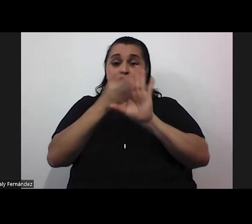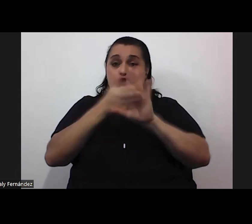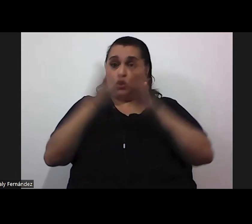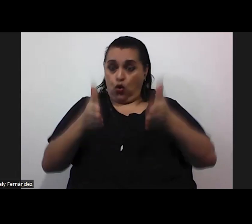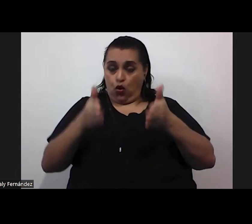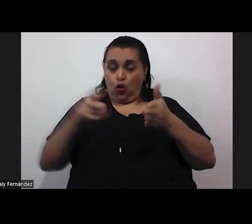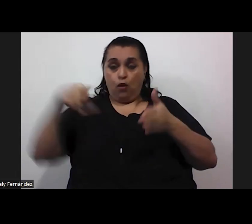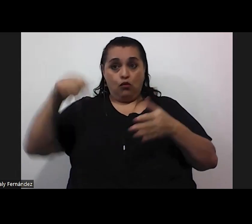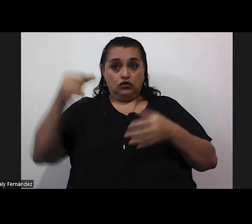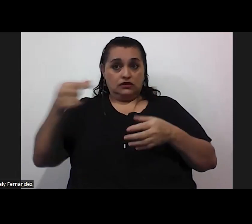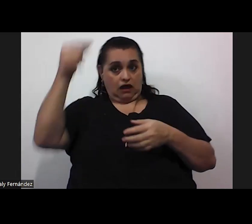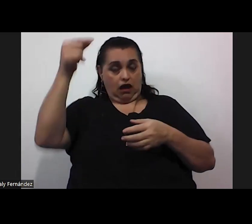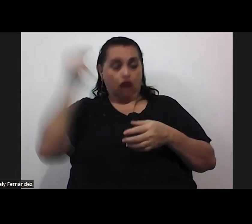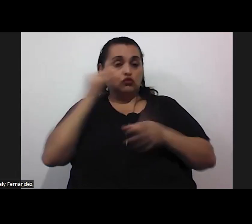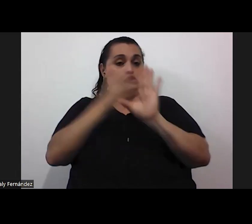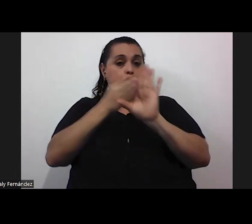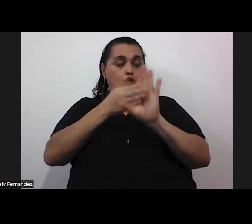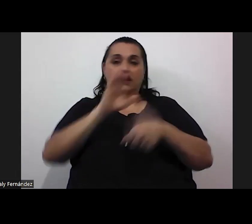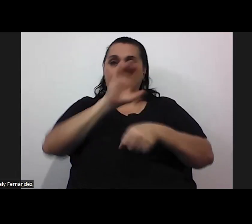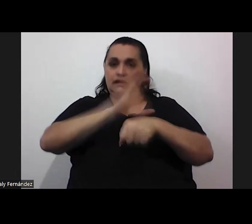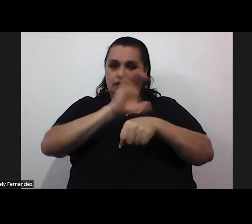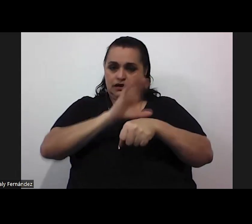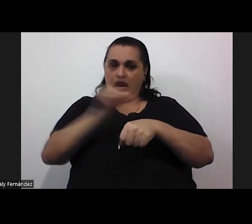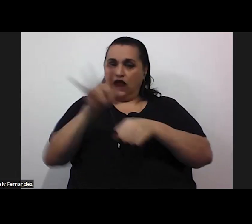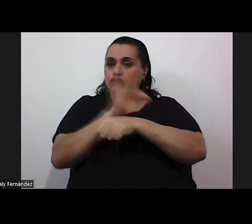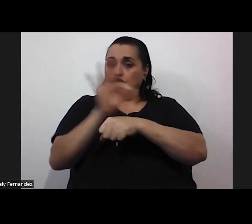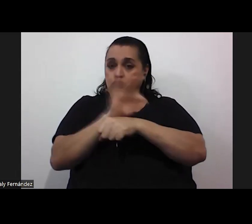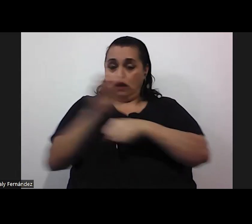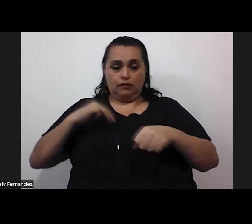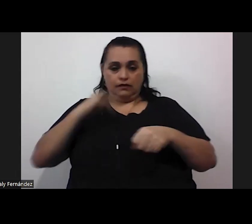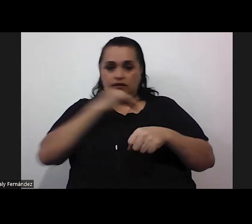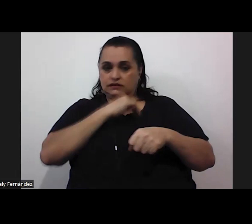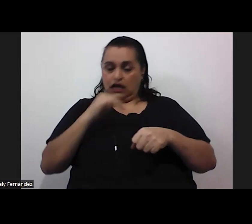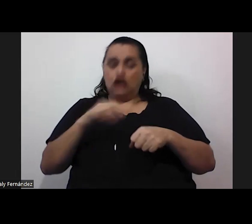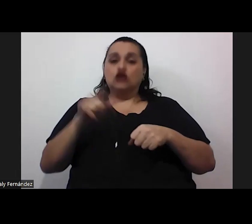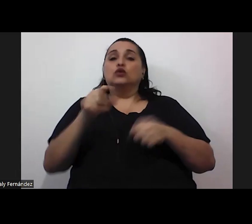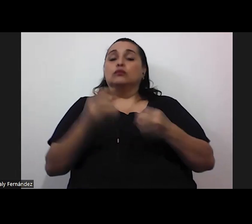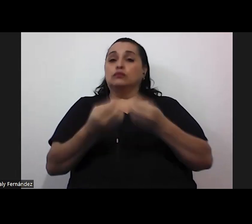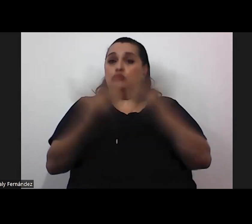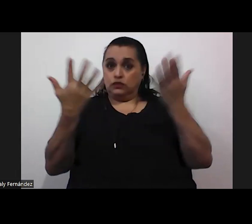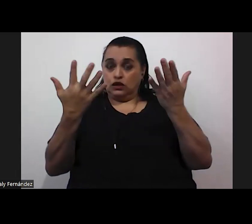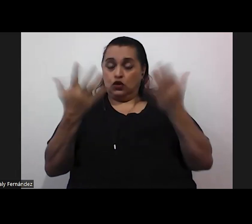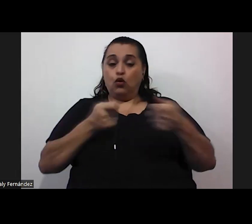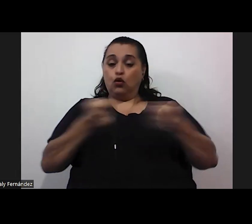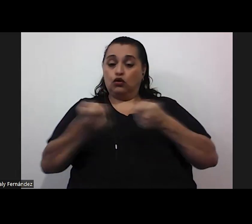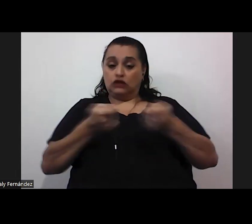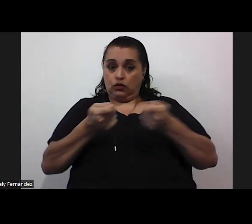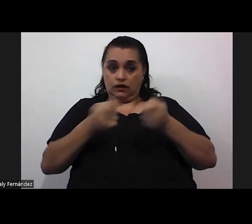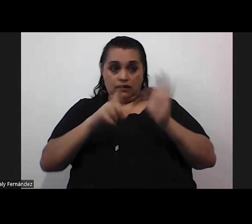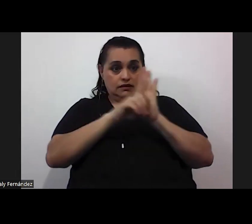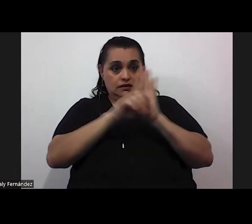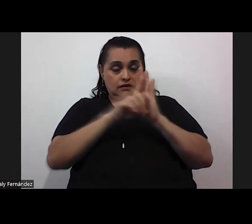clínica. Él es funcionario del Ministerio de Educación Pública de la Contraloría de Derechos Estudiantiles.